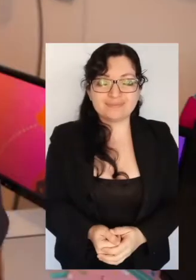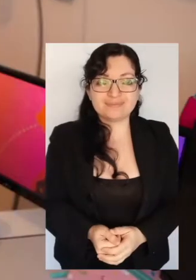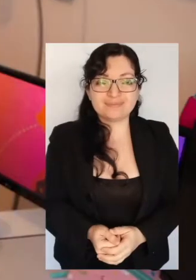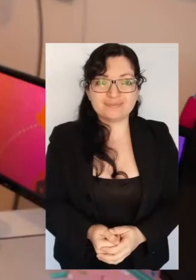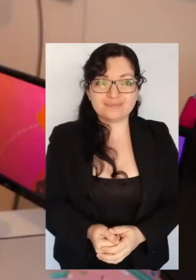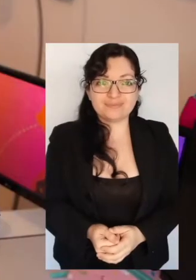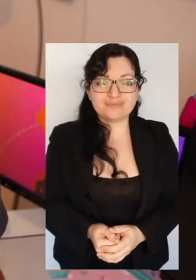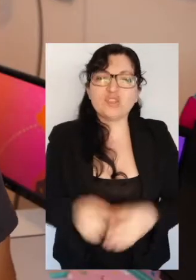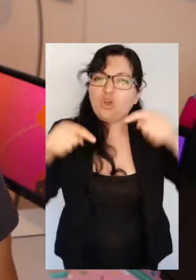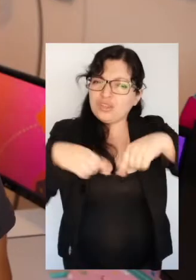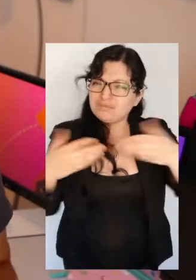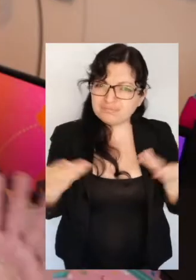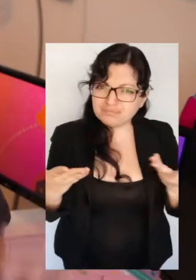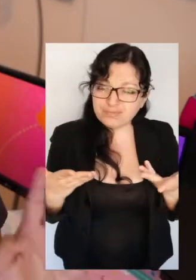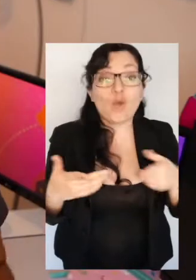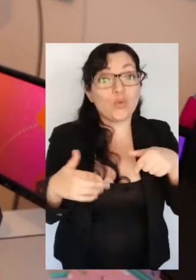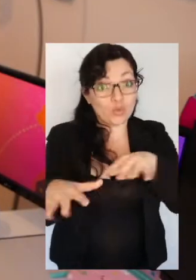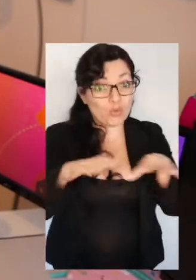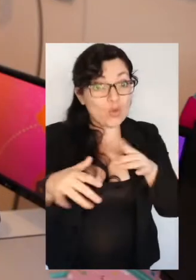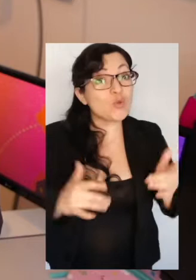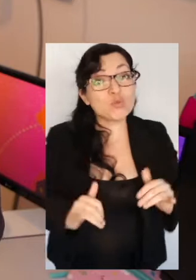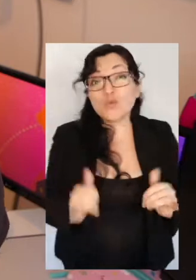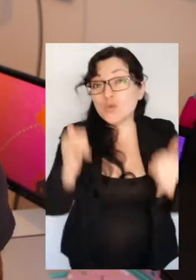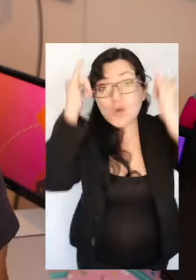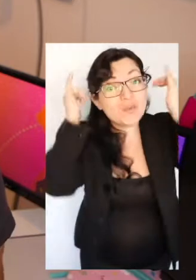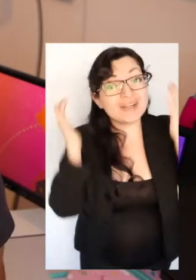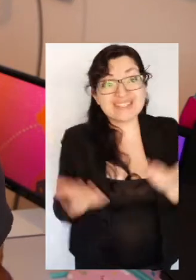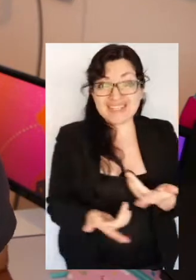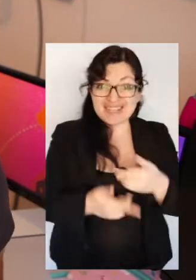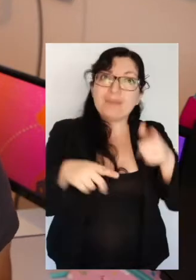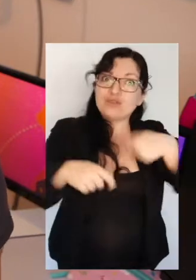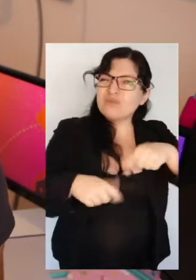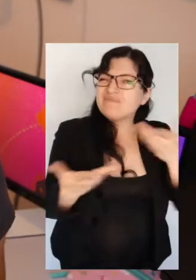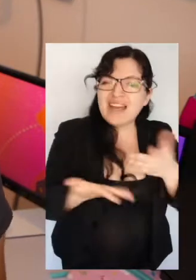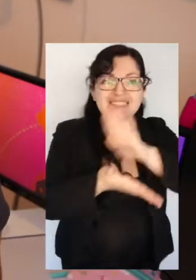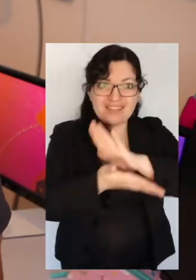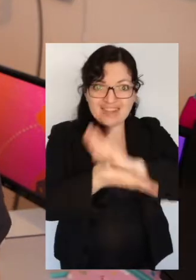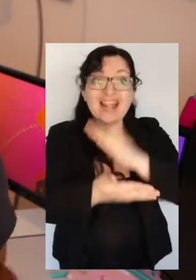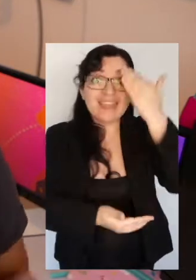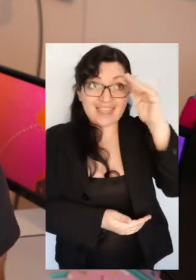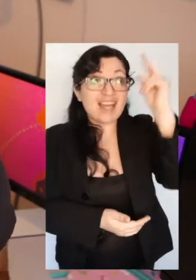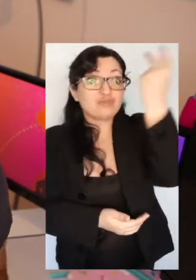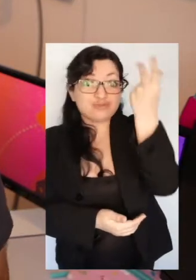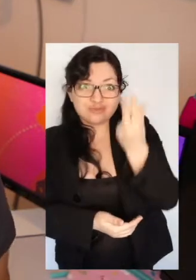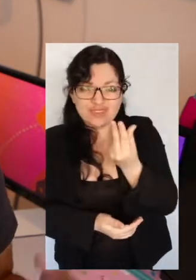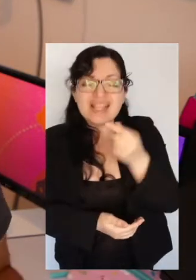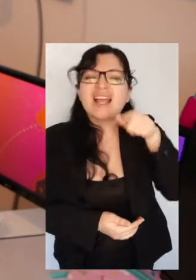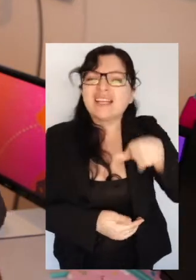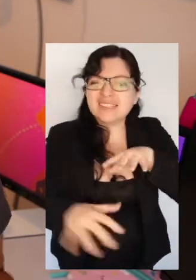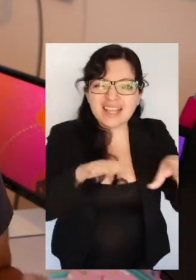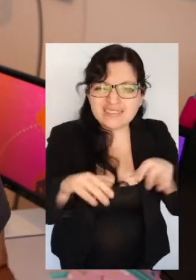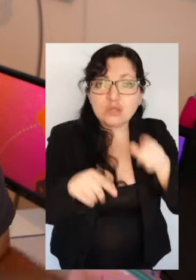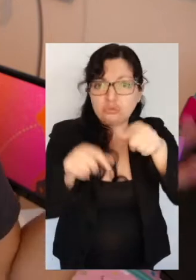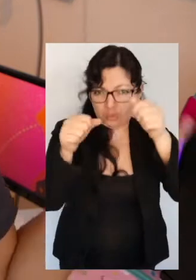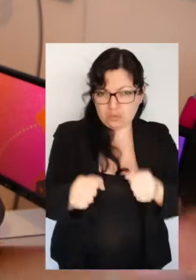Hoy te traemos una actividad súper súper entretenida para celebrar el Día del Asteroide. Esta actividad la puedes